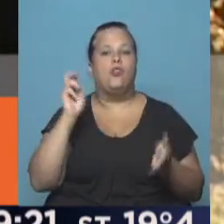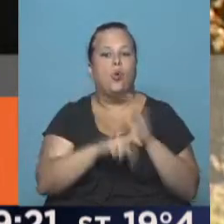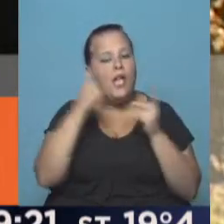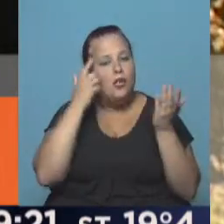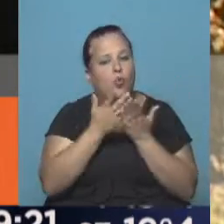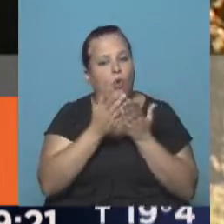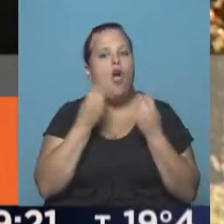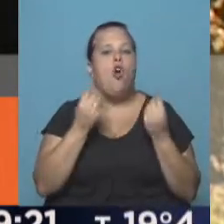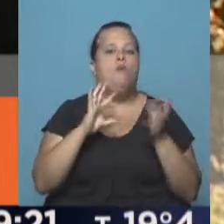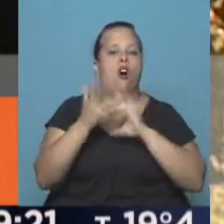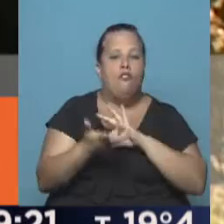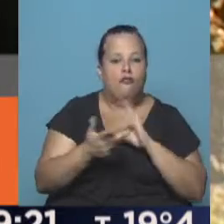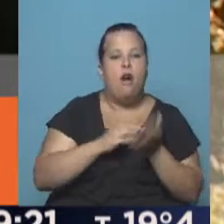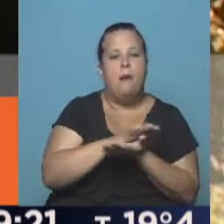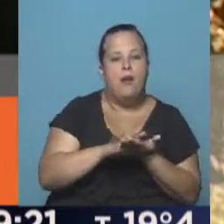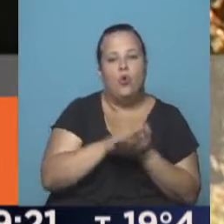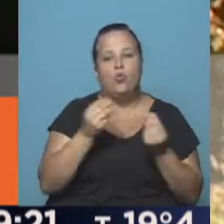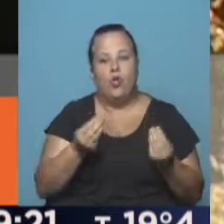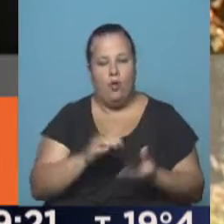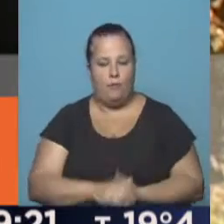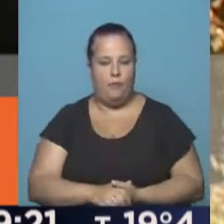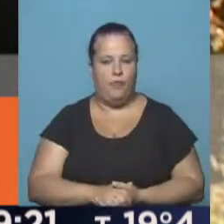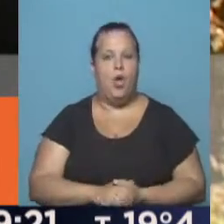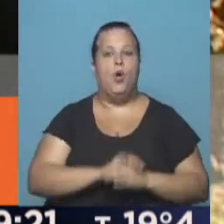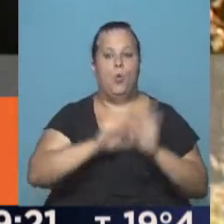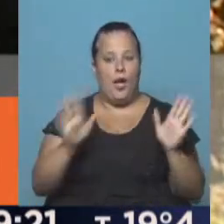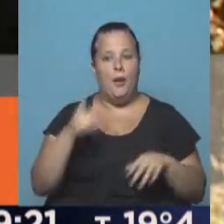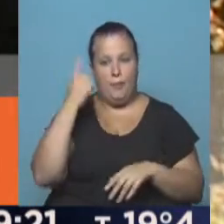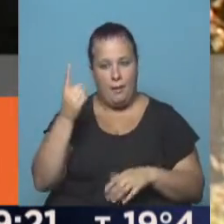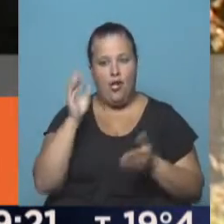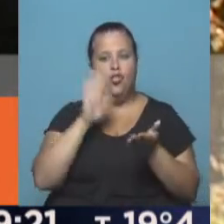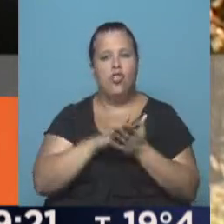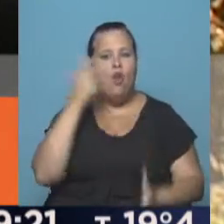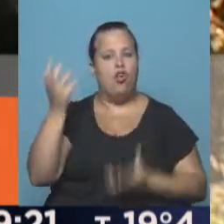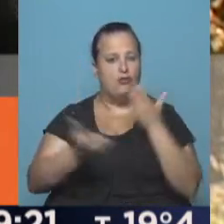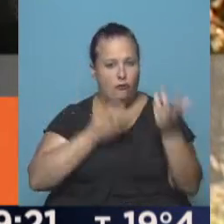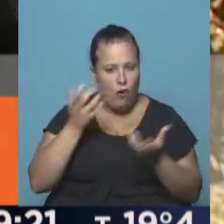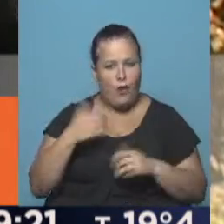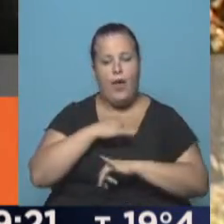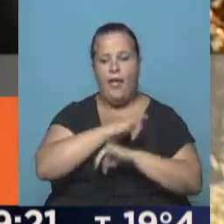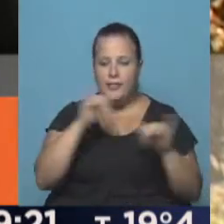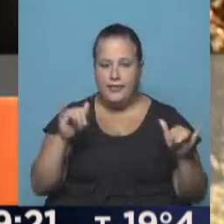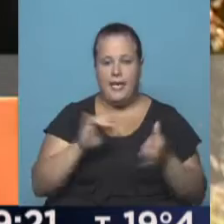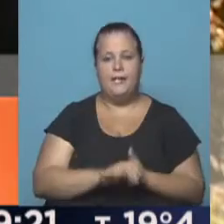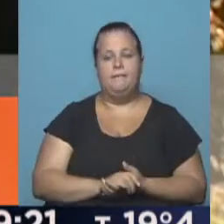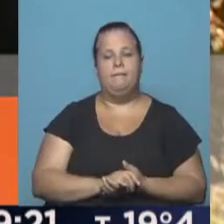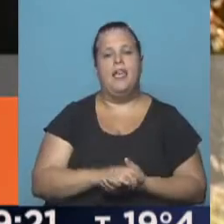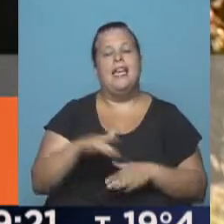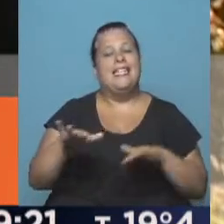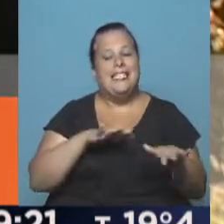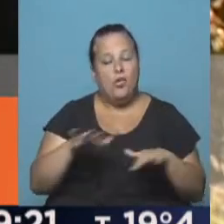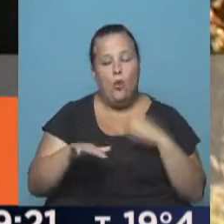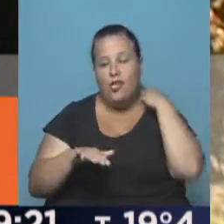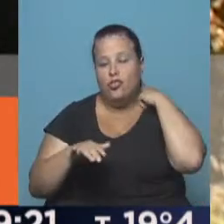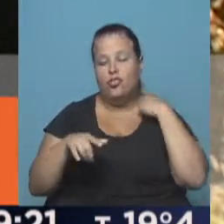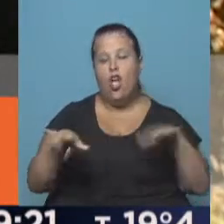evaluación han hecho? ¿Y de qué manera se va a manejar la situación? Bueno, primero en relación a los incendios, decirles que aunque la situación